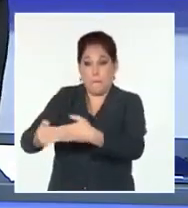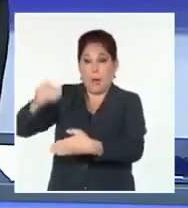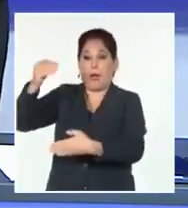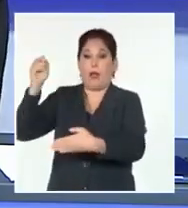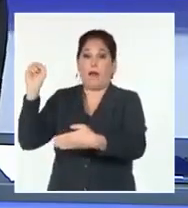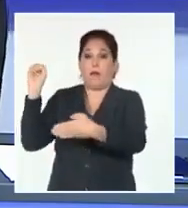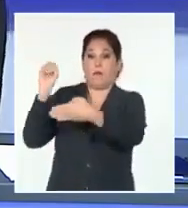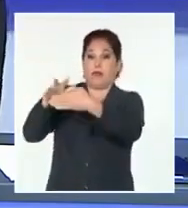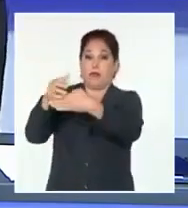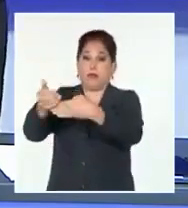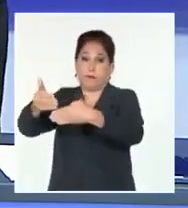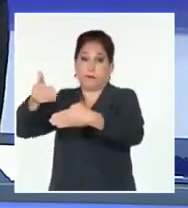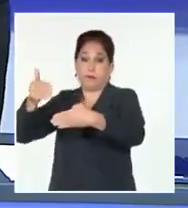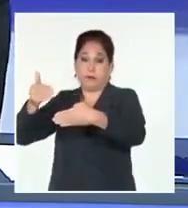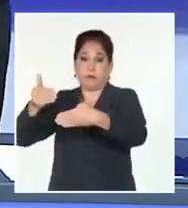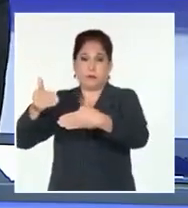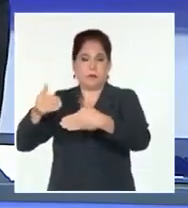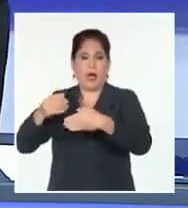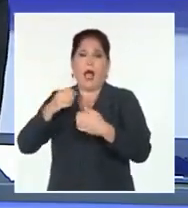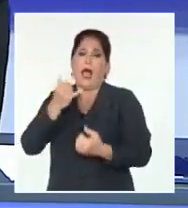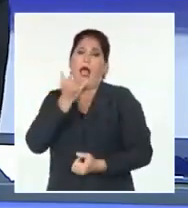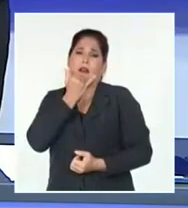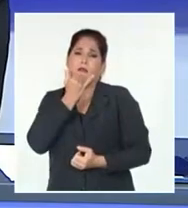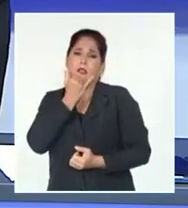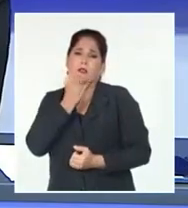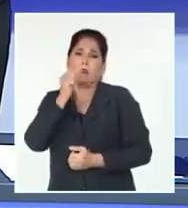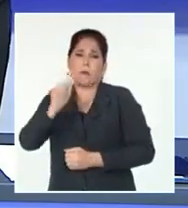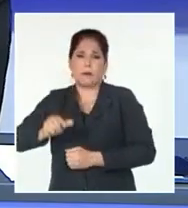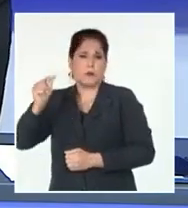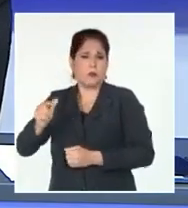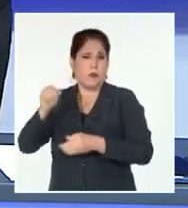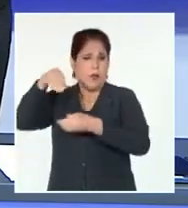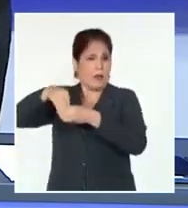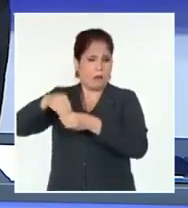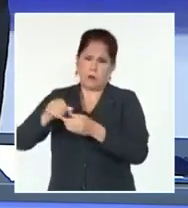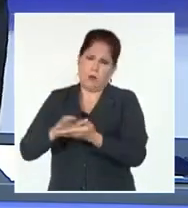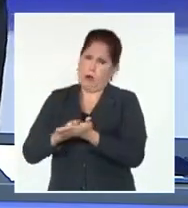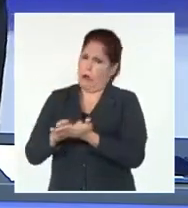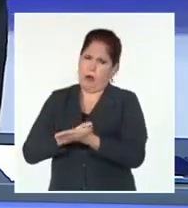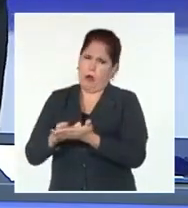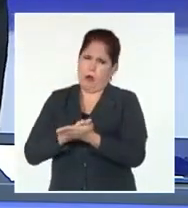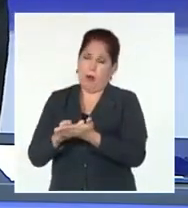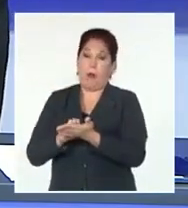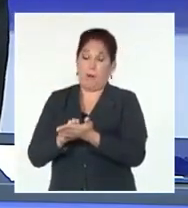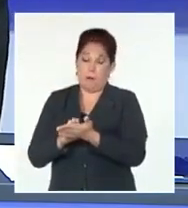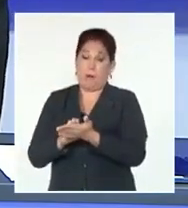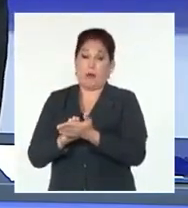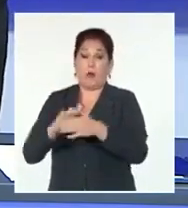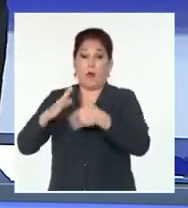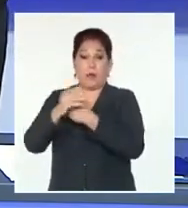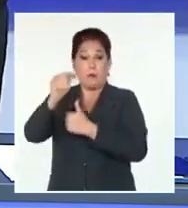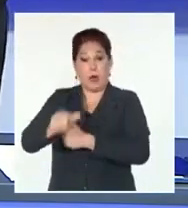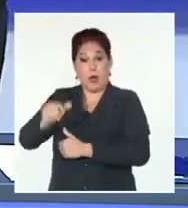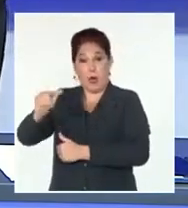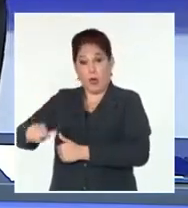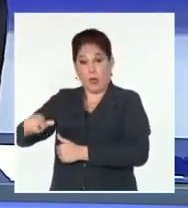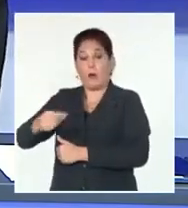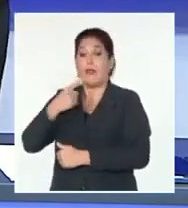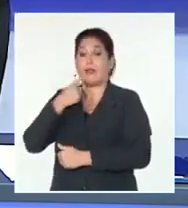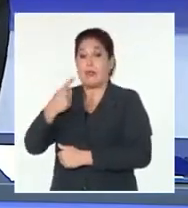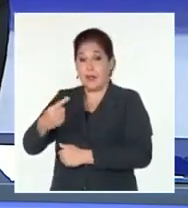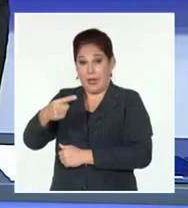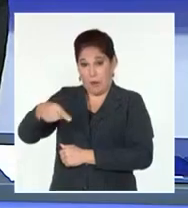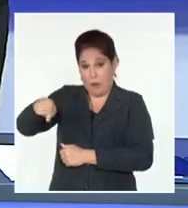diplomática. No se produjeron daños al personal que se encontraba en esa sede, a solicitud de la misión diplomática cubana, oficiales del